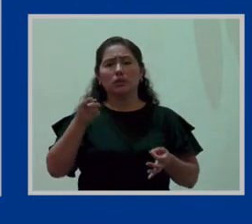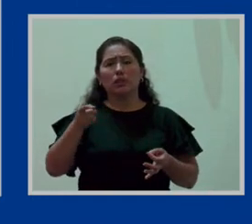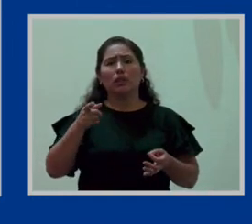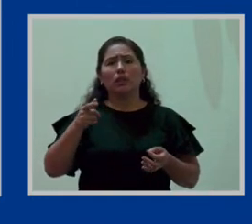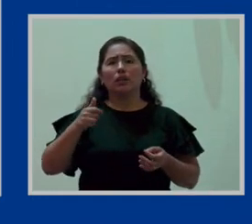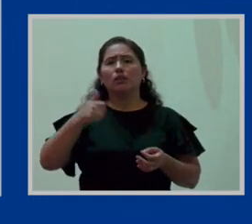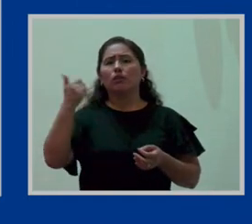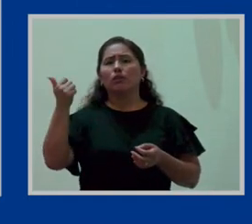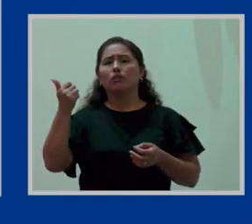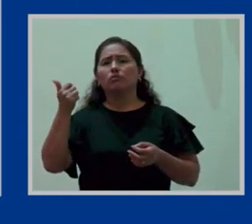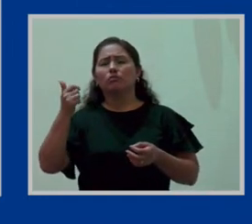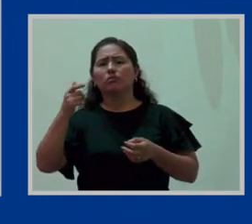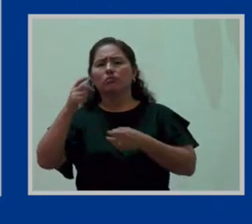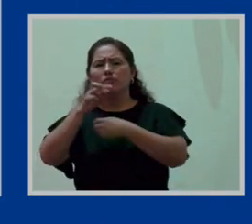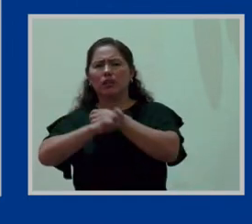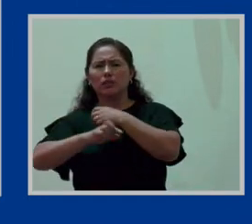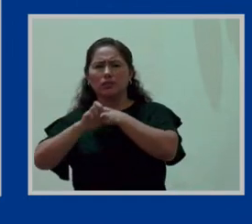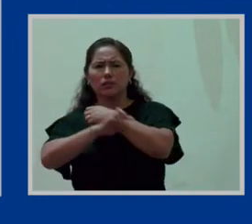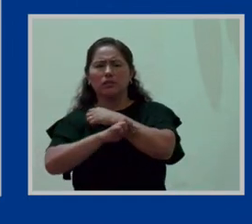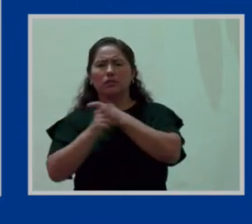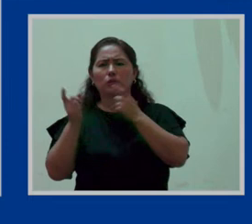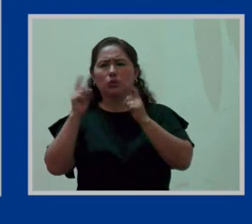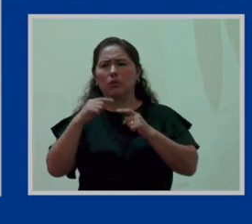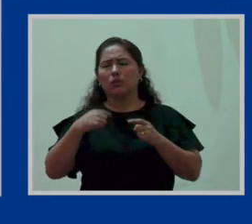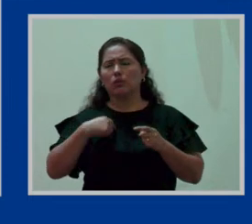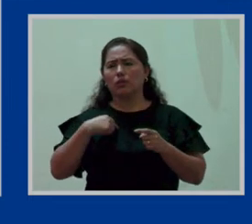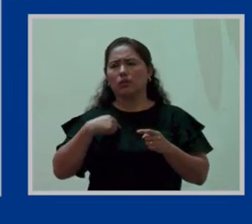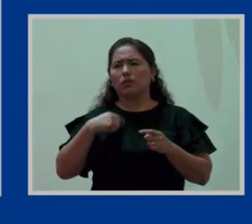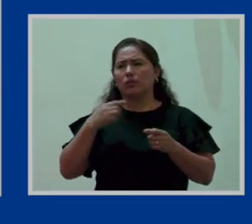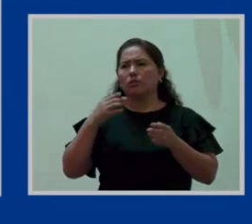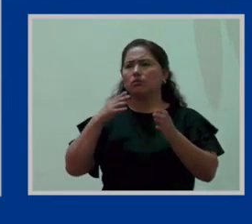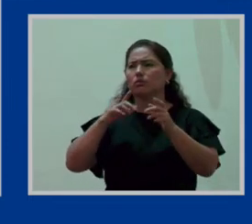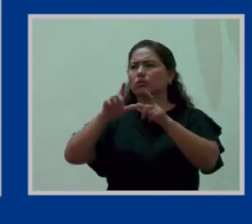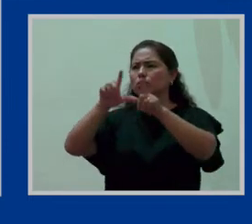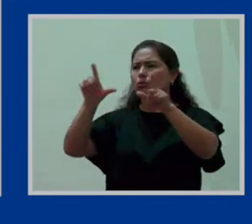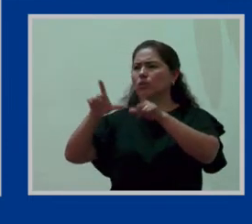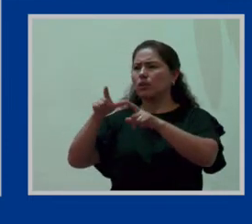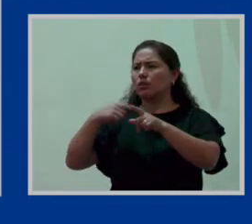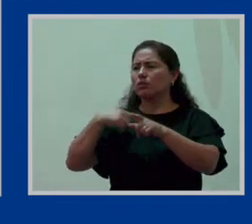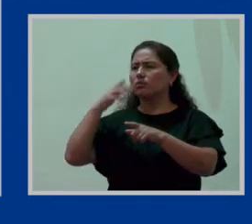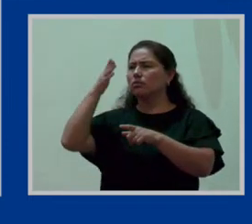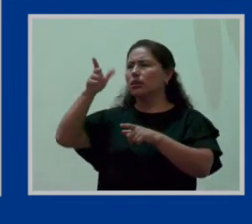cuando quien habla la visitó, me llevaron al lactario y resulta que estaba en el sótano.